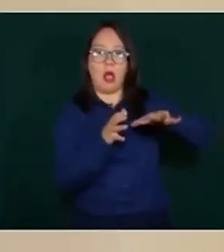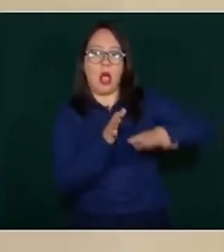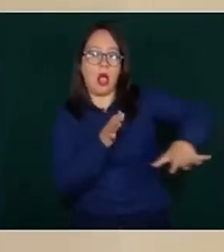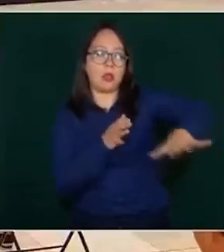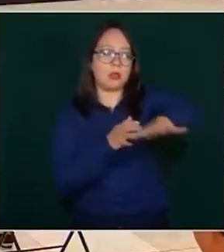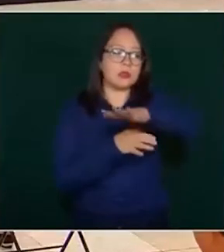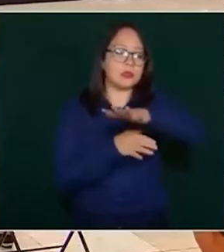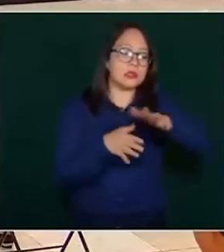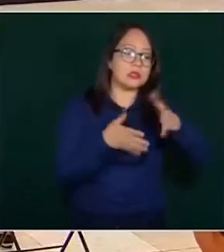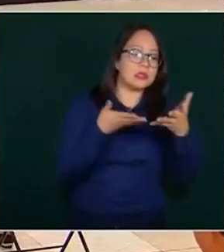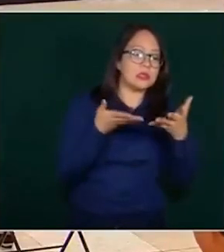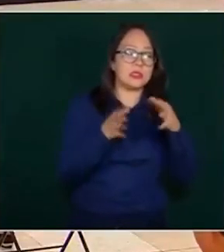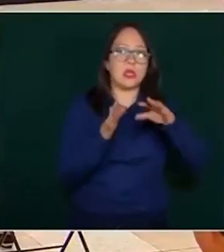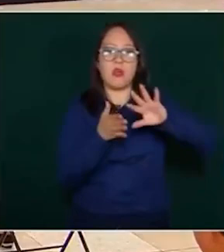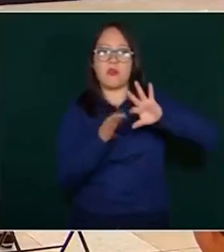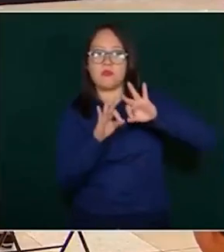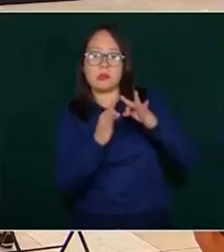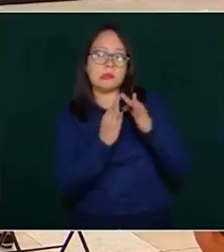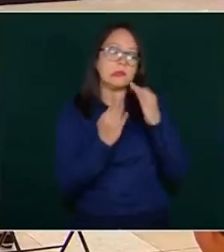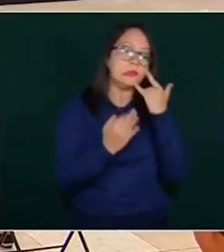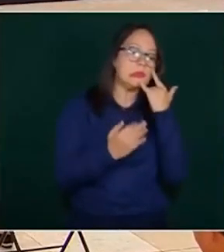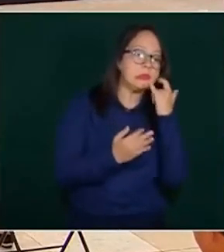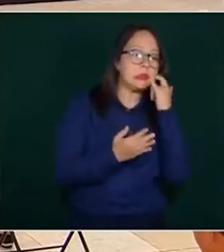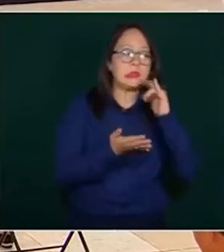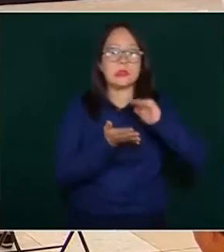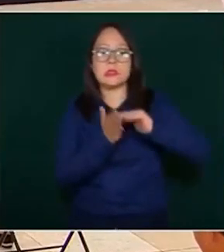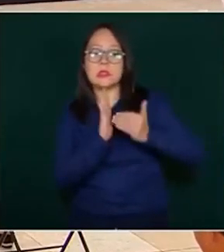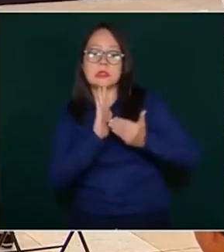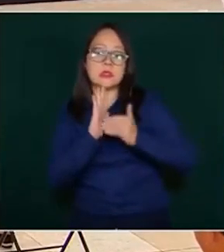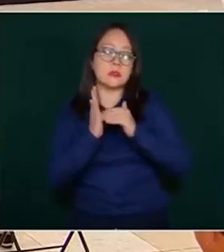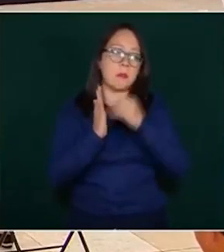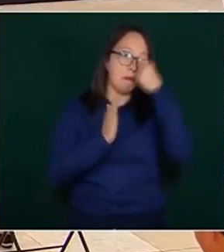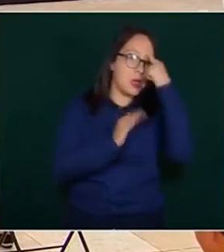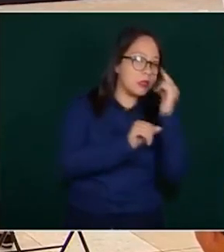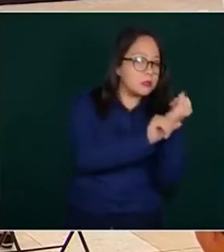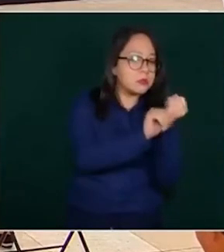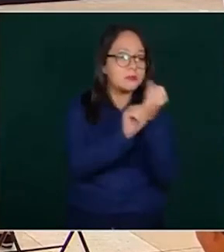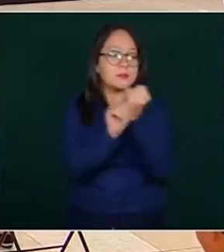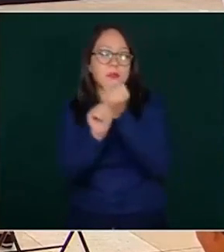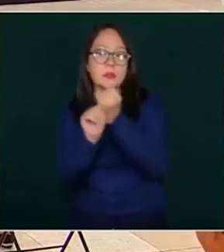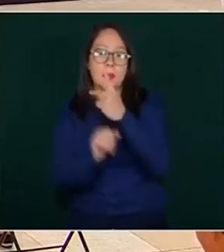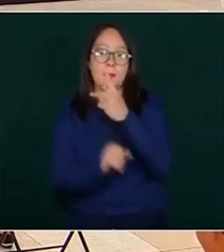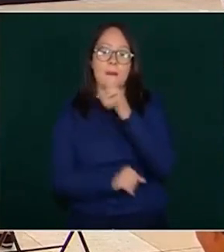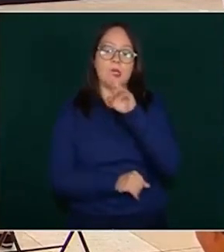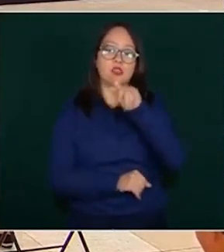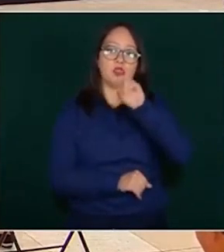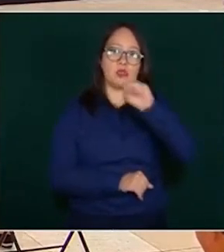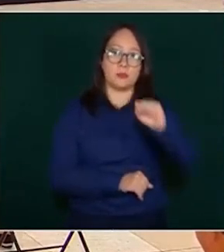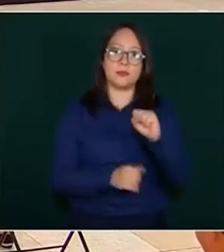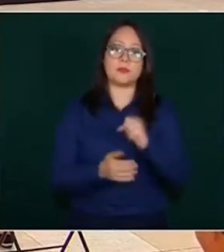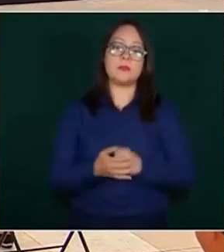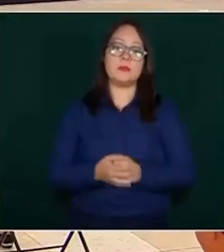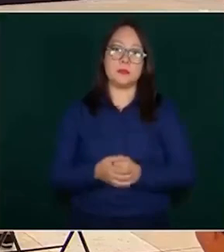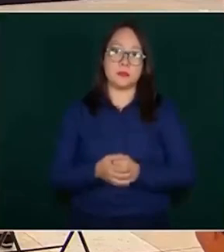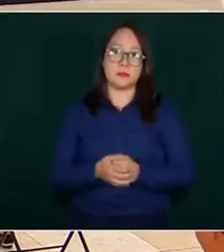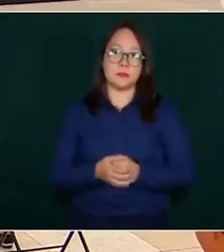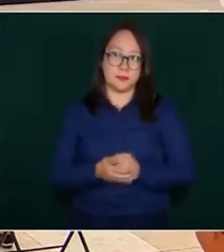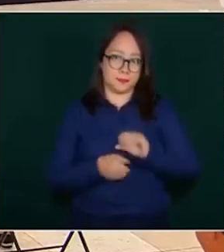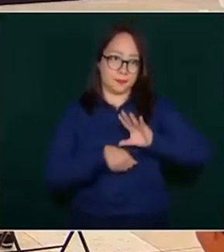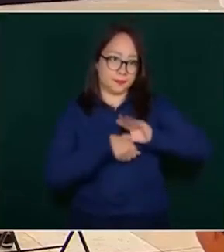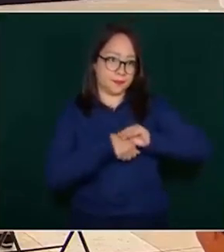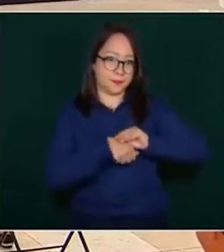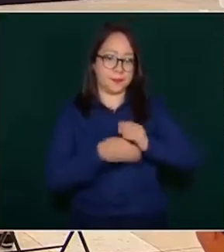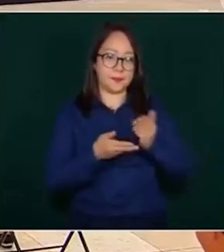de carácter técnica para los peritos del campo. Informar con posterioridad, si me permiten,